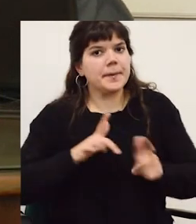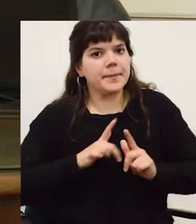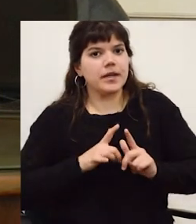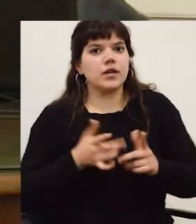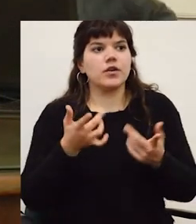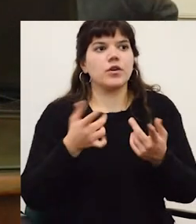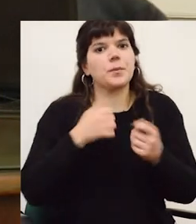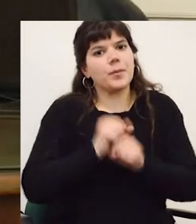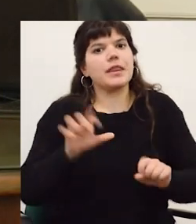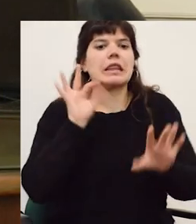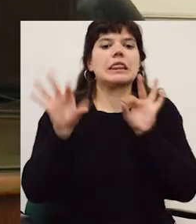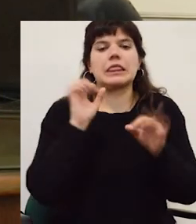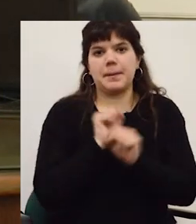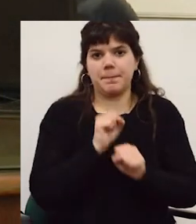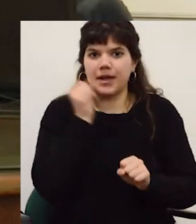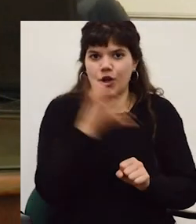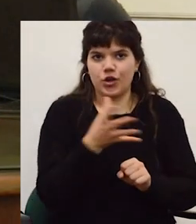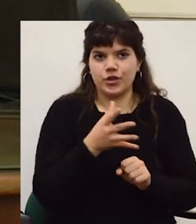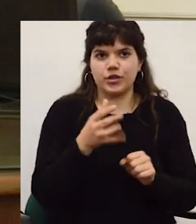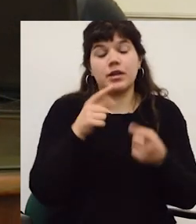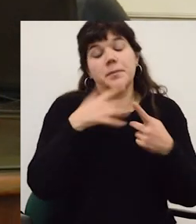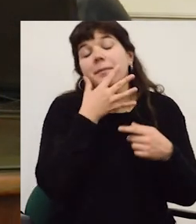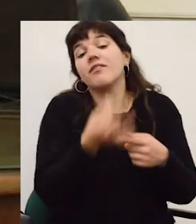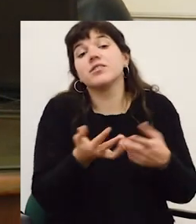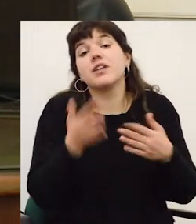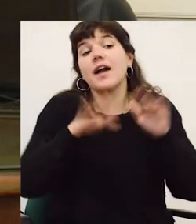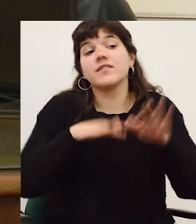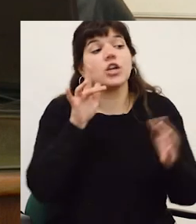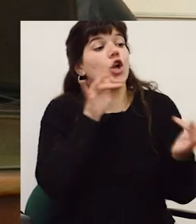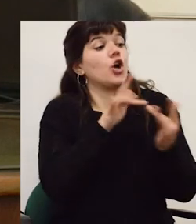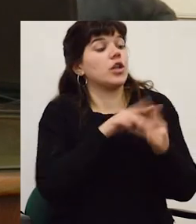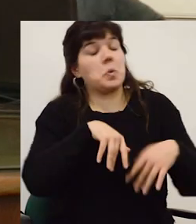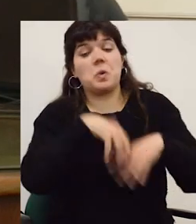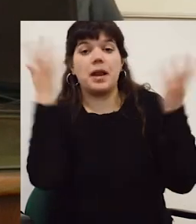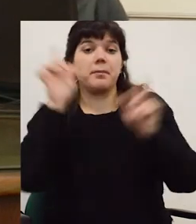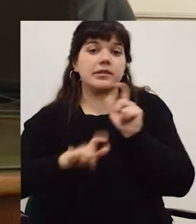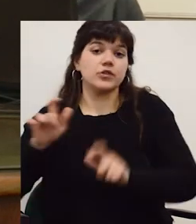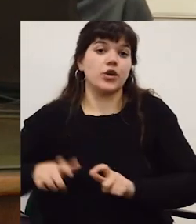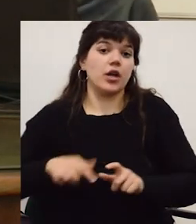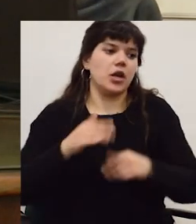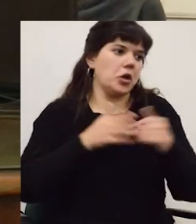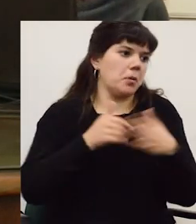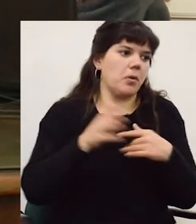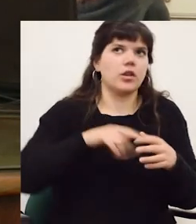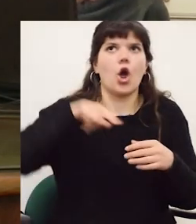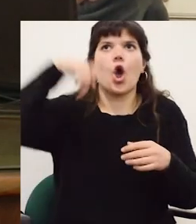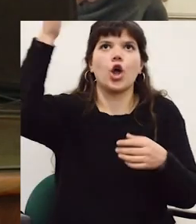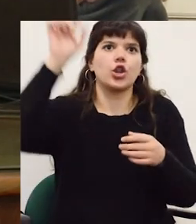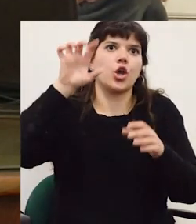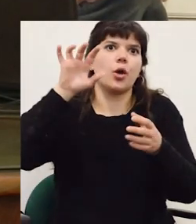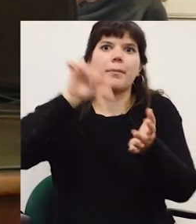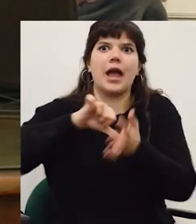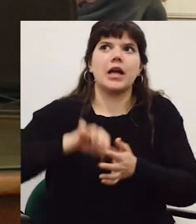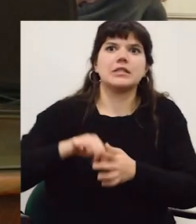está como demasiado eso espero que se haga un poquito más selectivo porque además claro es más fácil contactar a